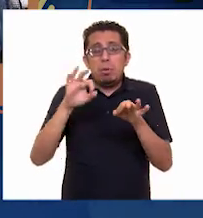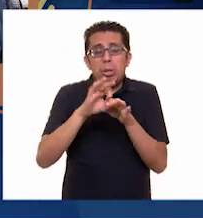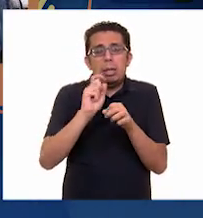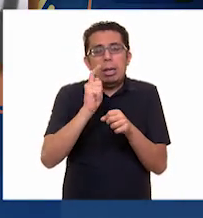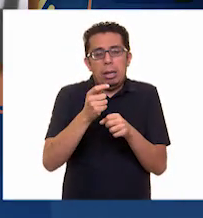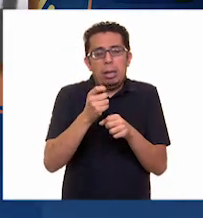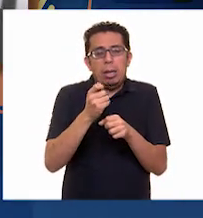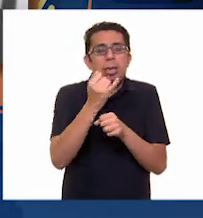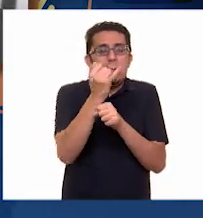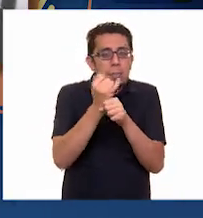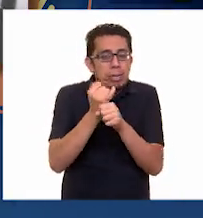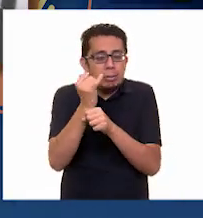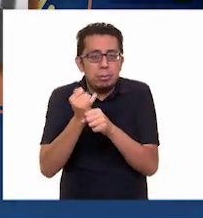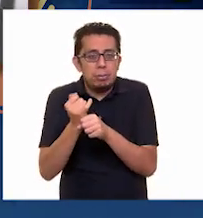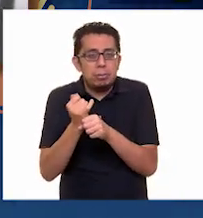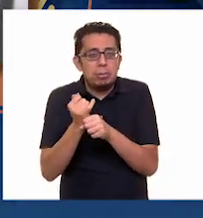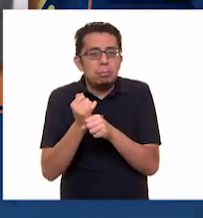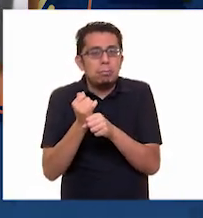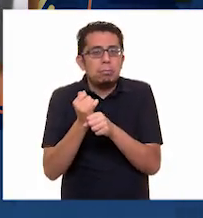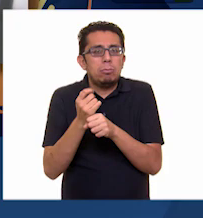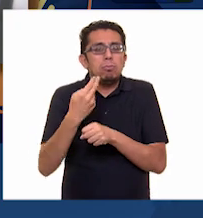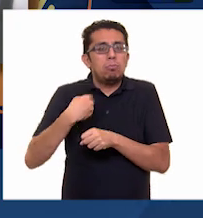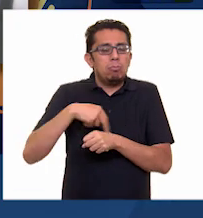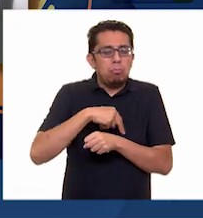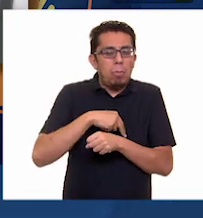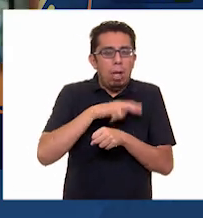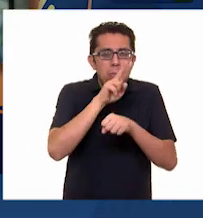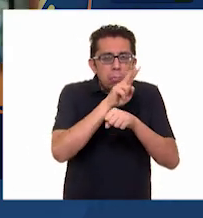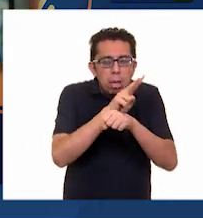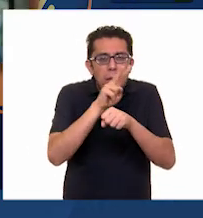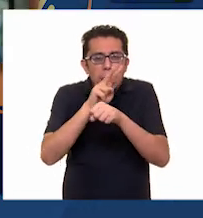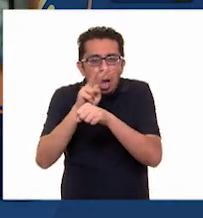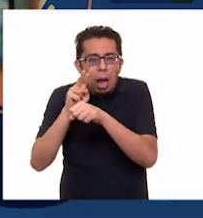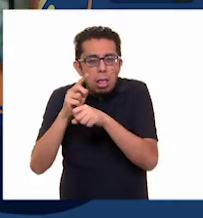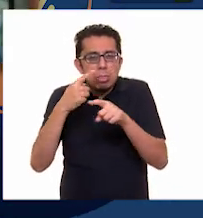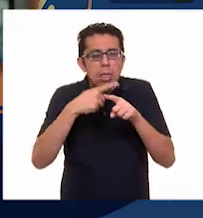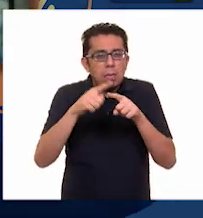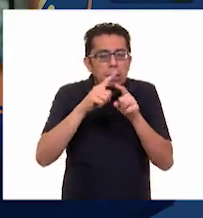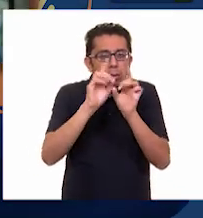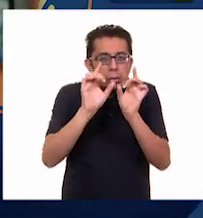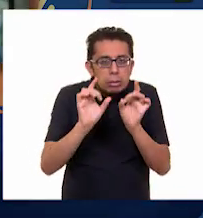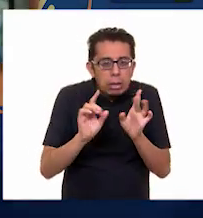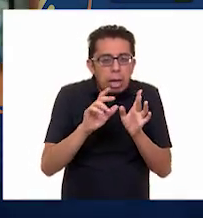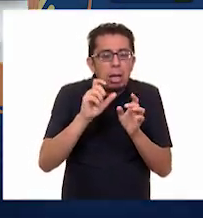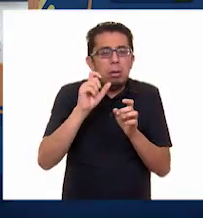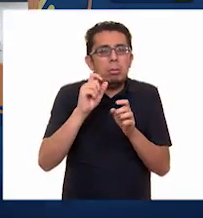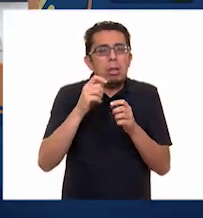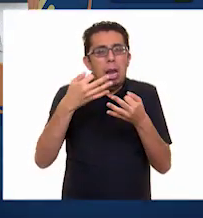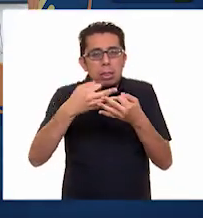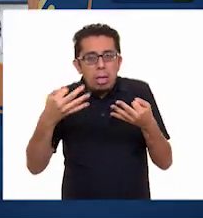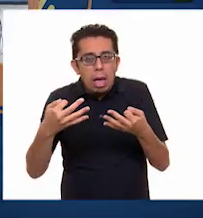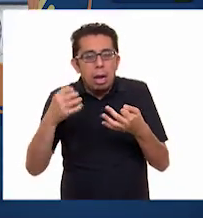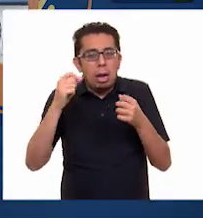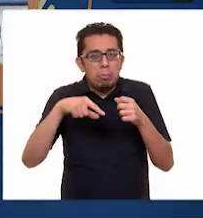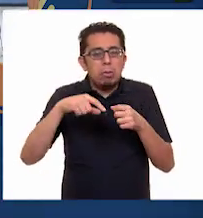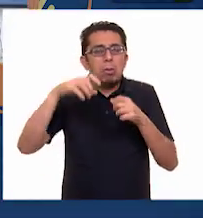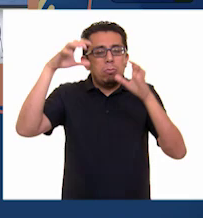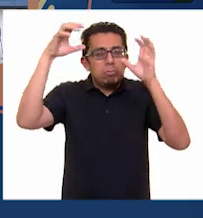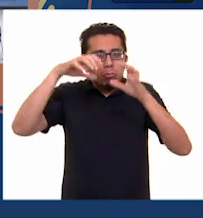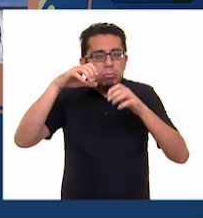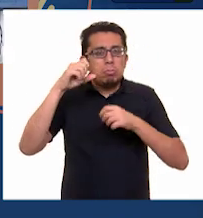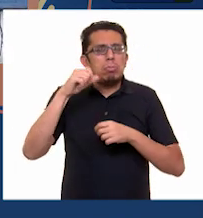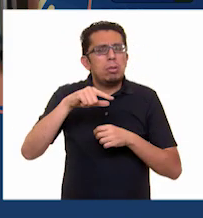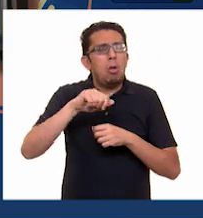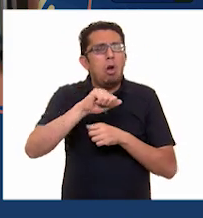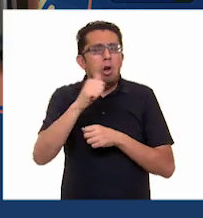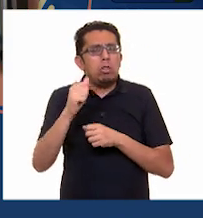investigación. Ahí es en donde estamos viendo estos fenómenos geológicos, hidrometeorológicos y de ahí pasamos a los fenómenos